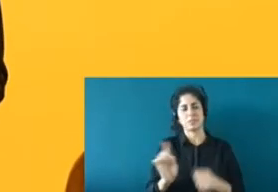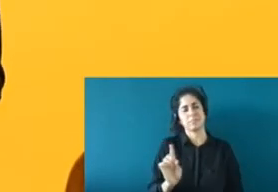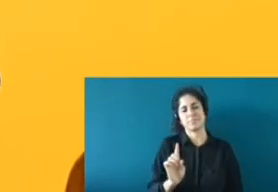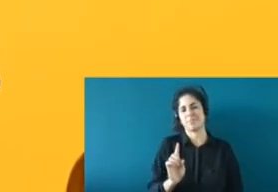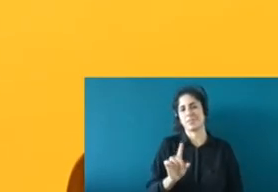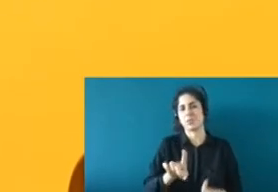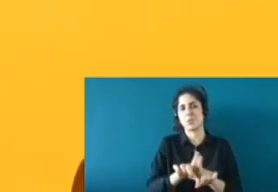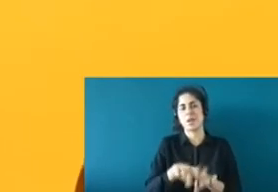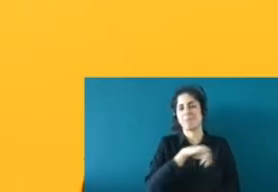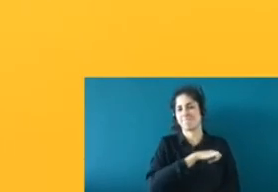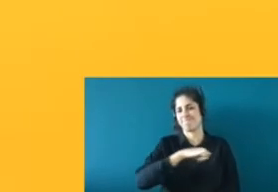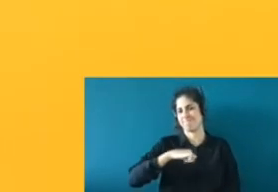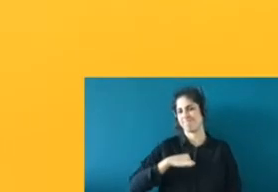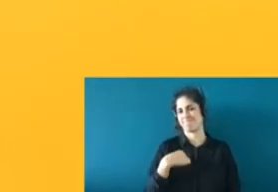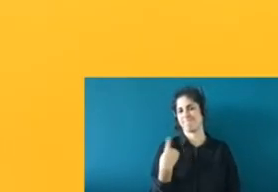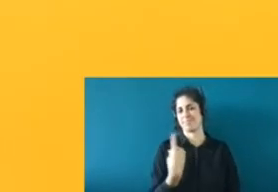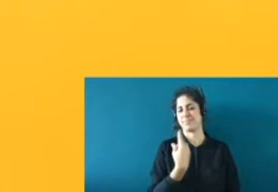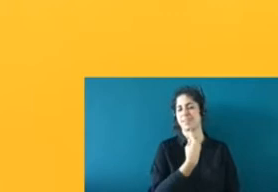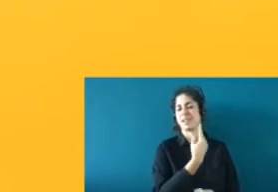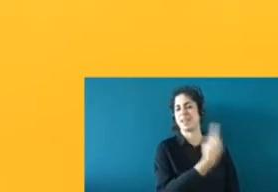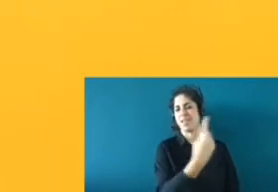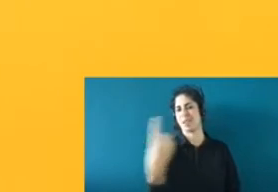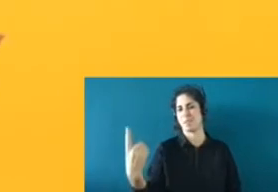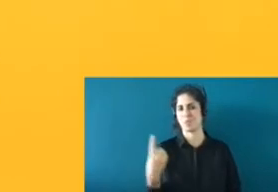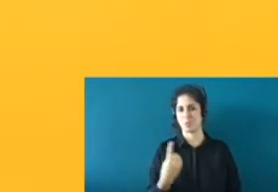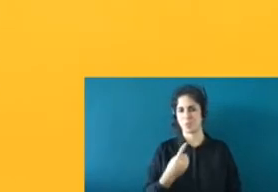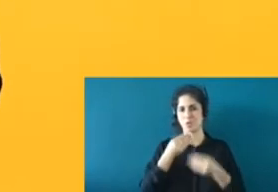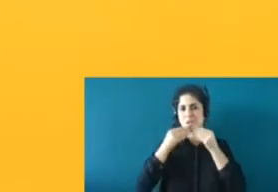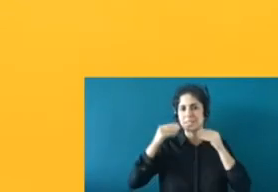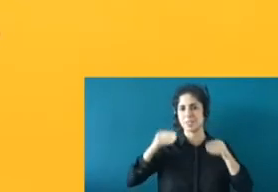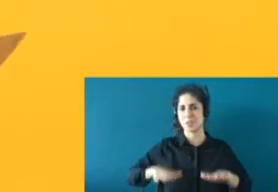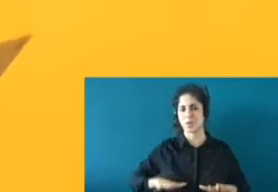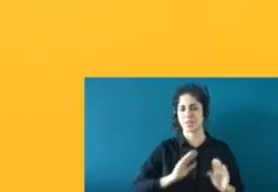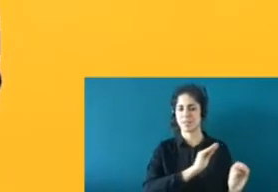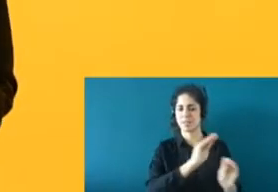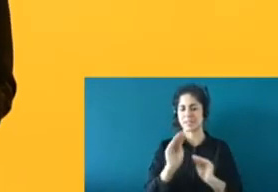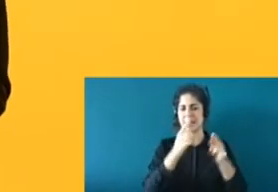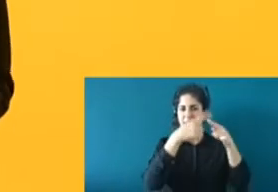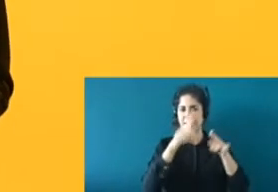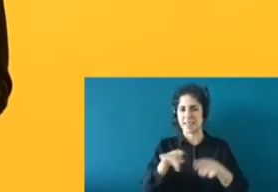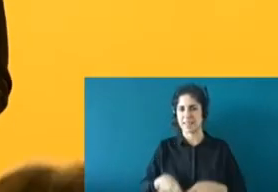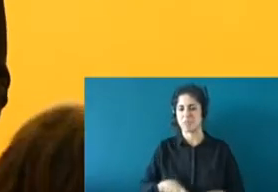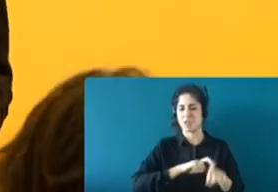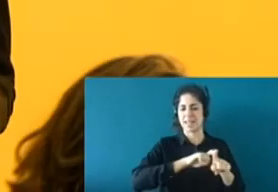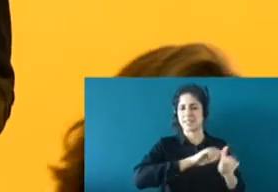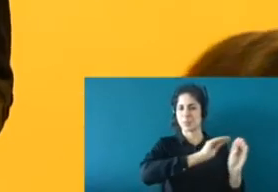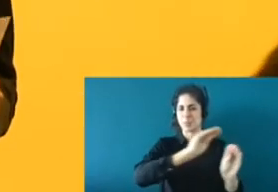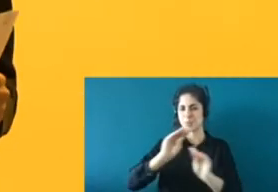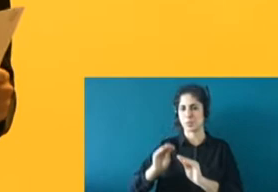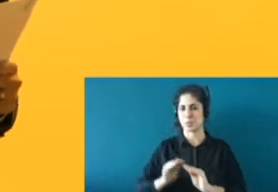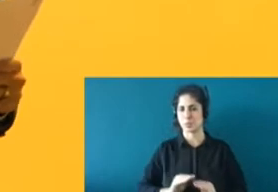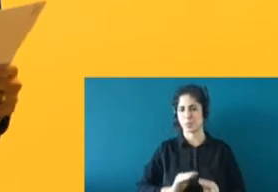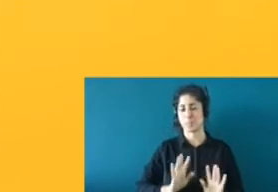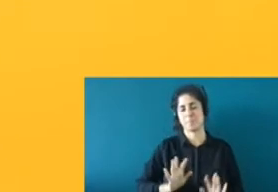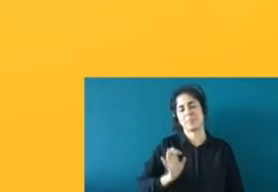cada historia tiene sus peculiaridades. No obstante, sí es cierto